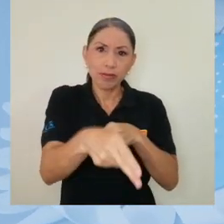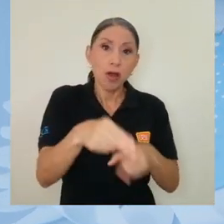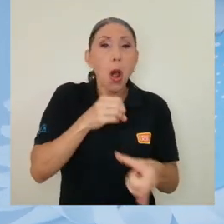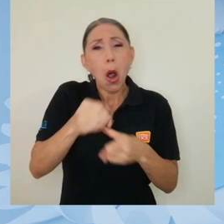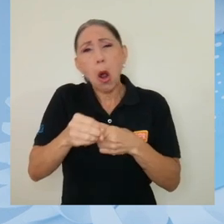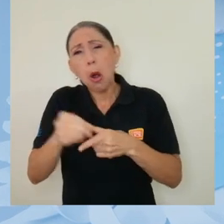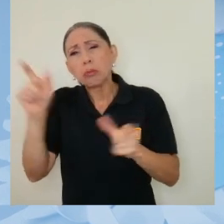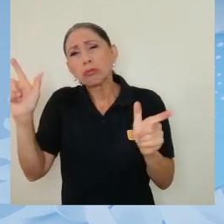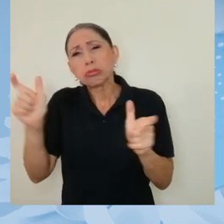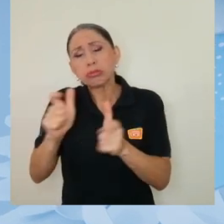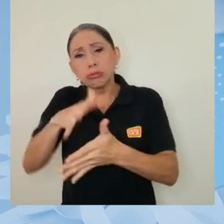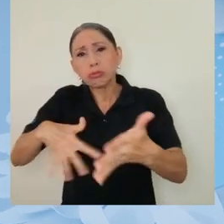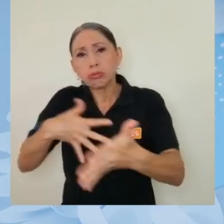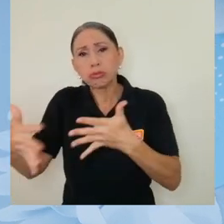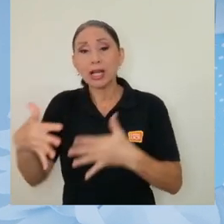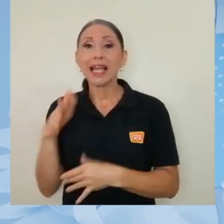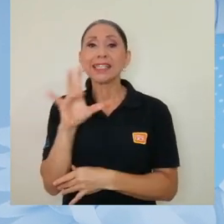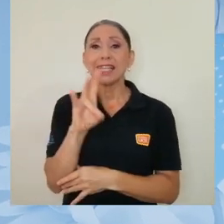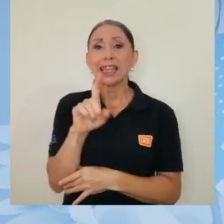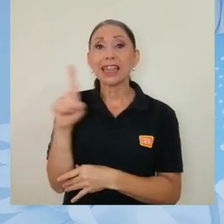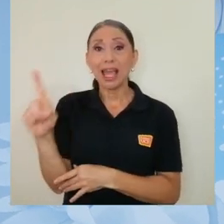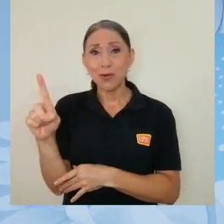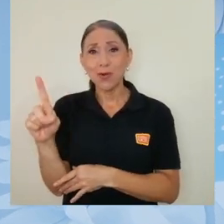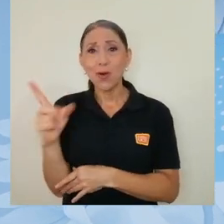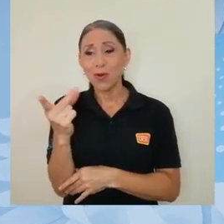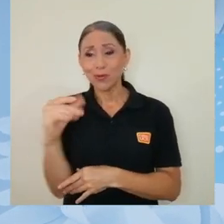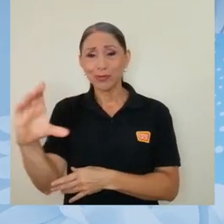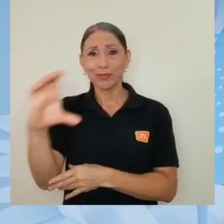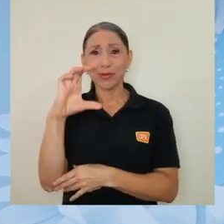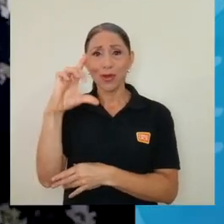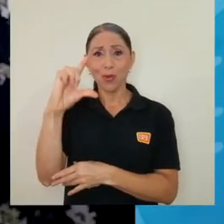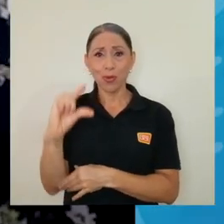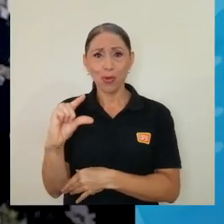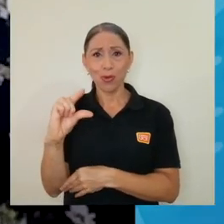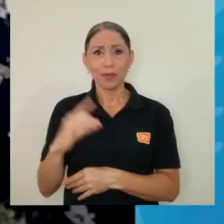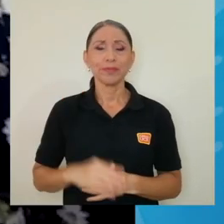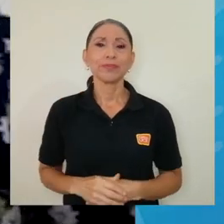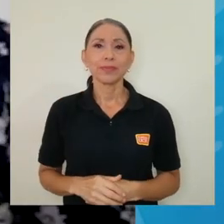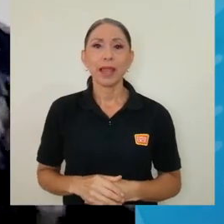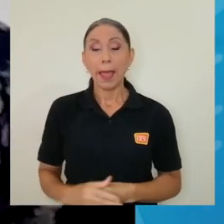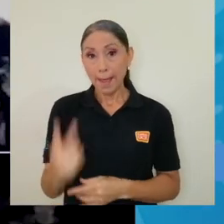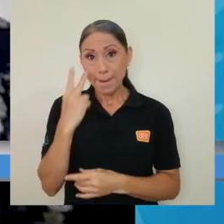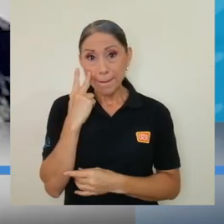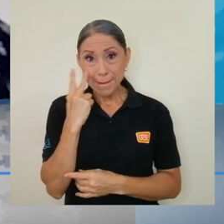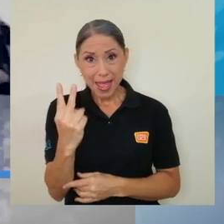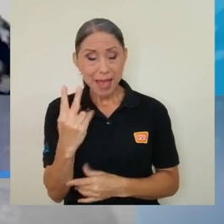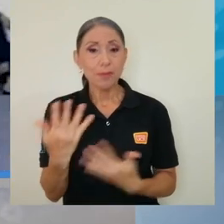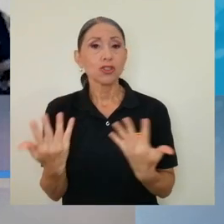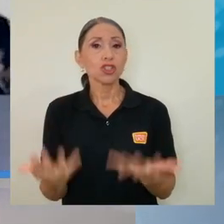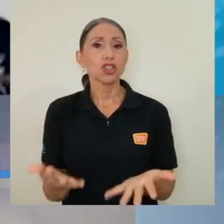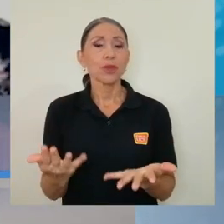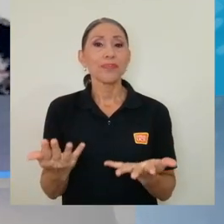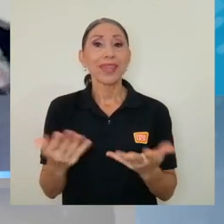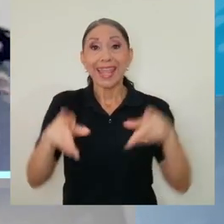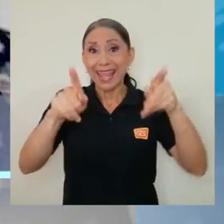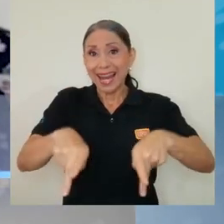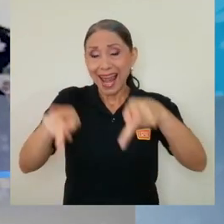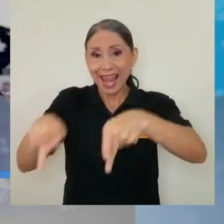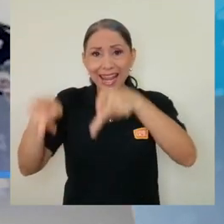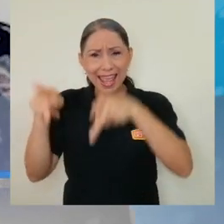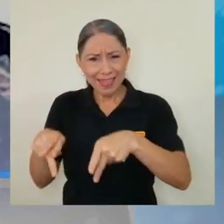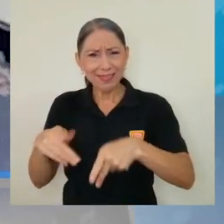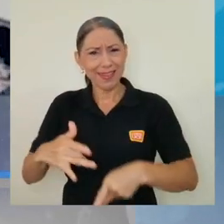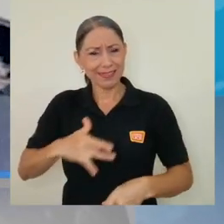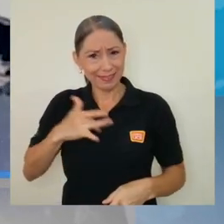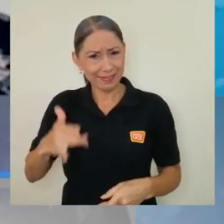parcial del empleo, y un 71% sufrió de reducción salarial. Vemos como hay una percepción de parte de la